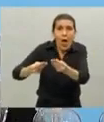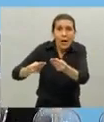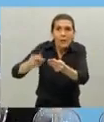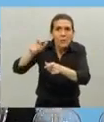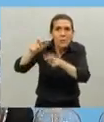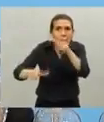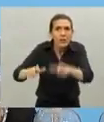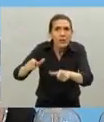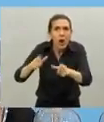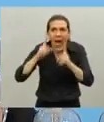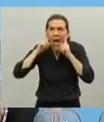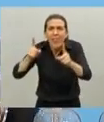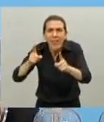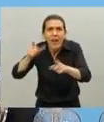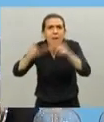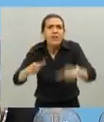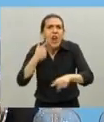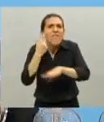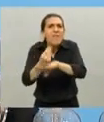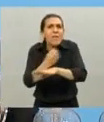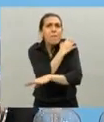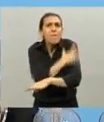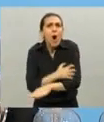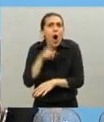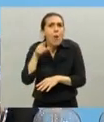que vive en condiciones de hacinamiento